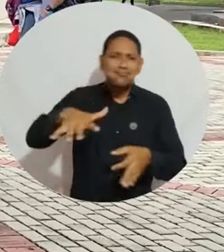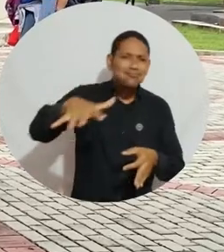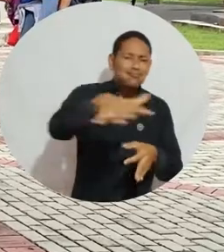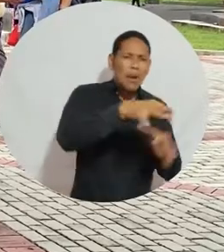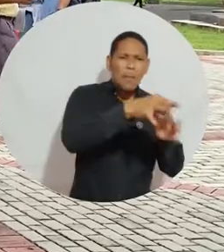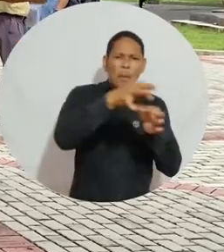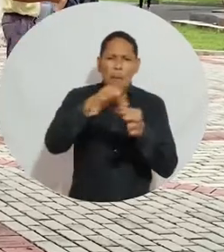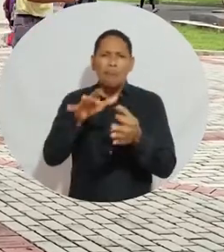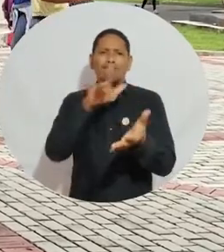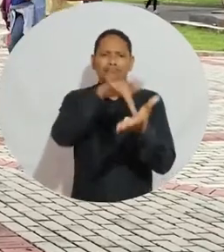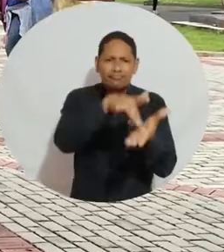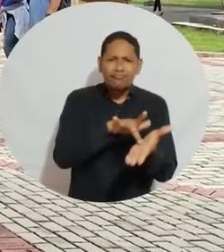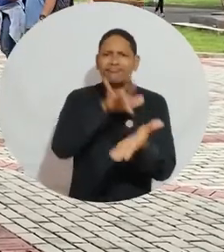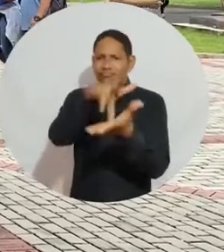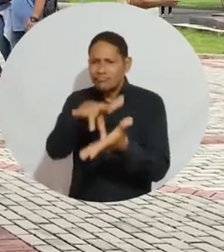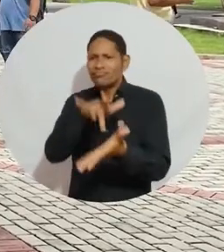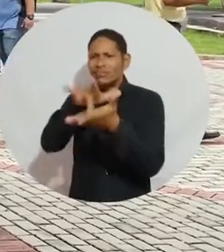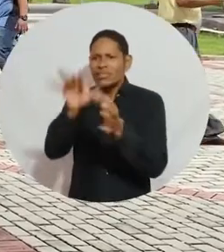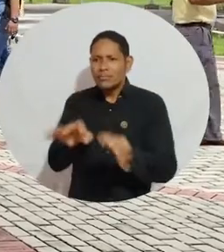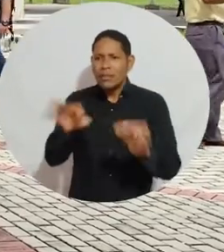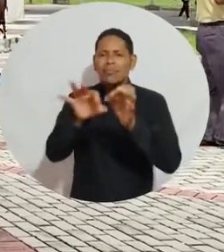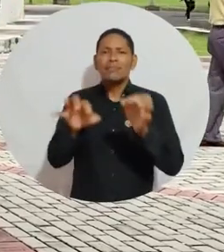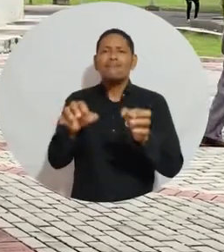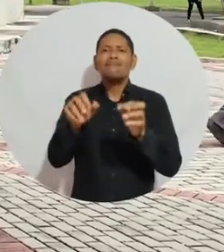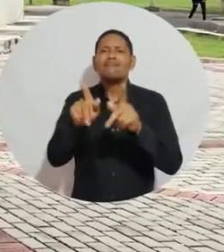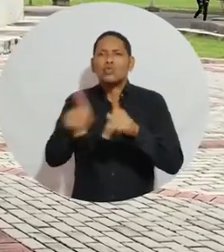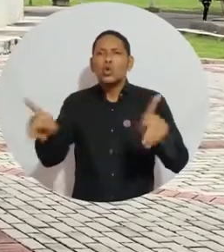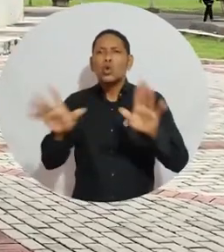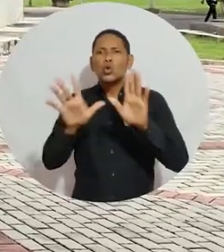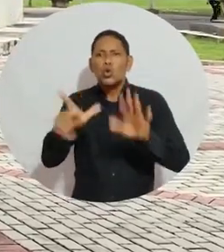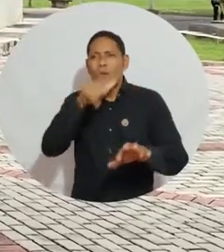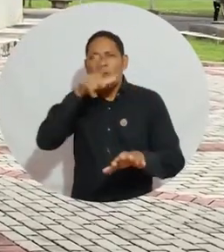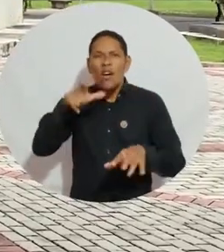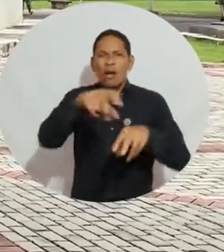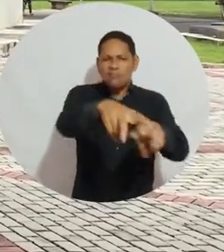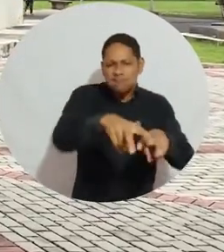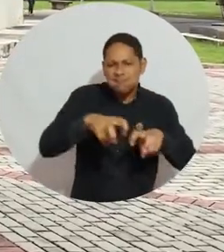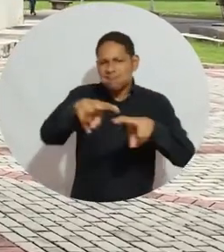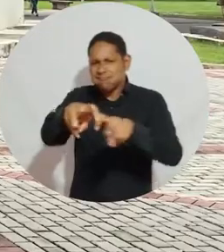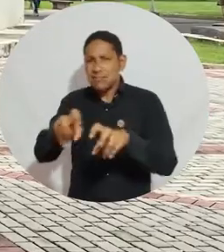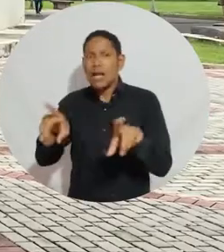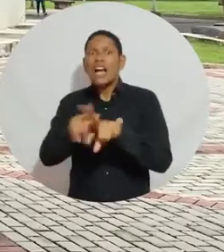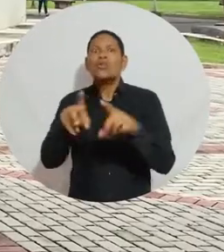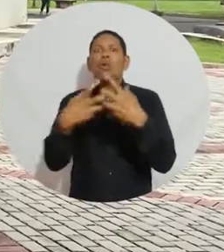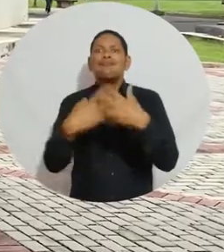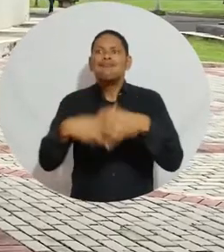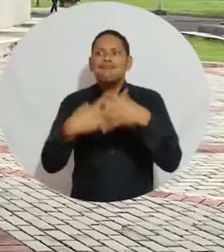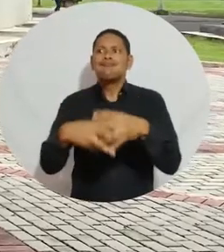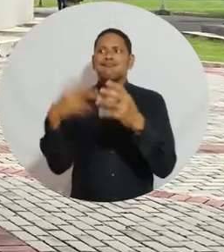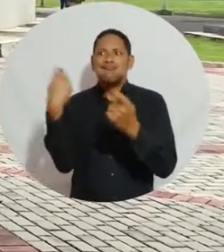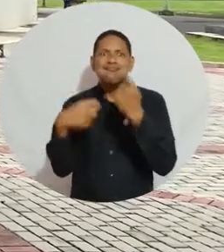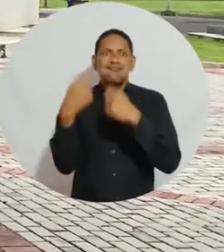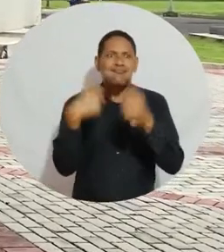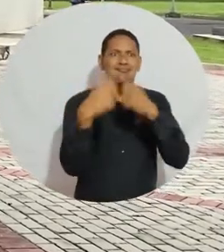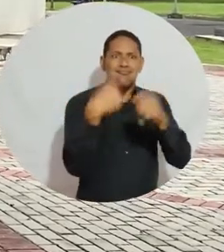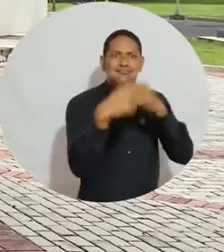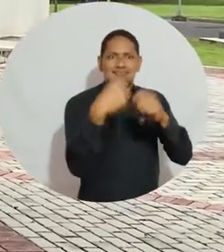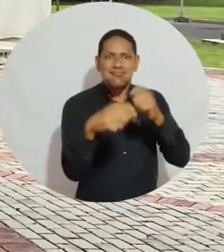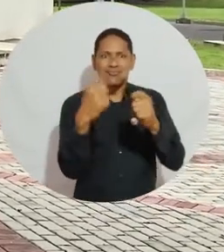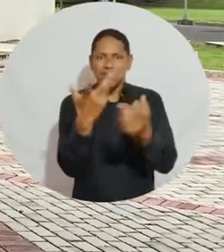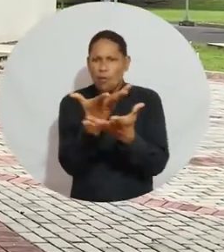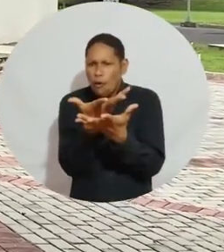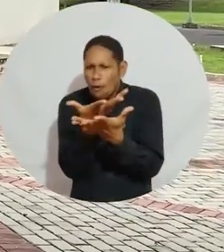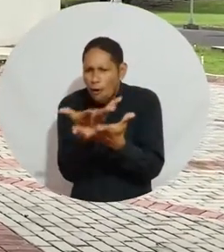zonas del departamento del Magdalena como un espacio que permite a los campesinos convertirse en empresarios rurales, logrando